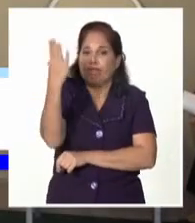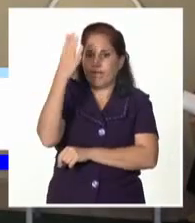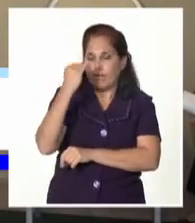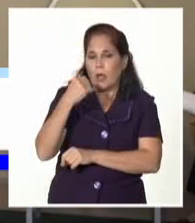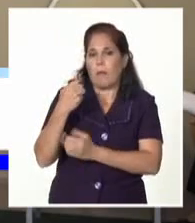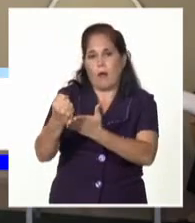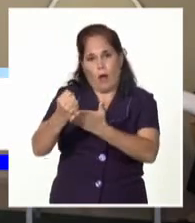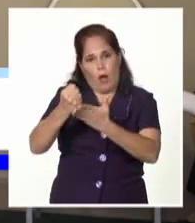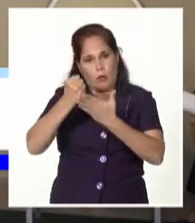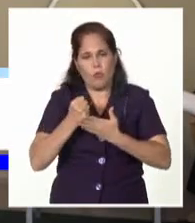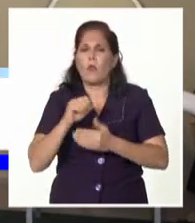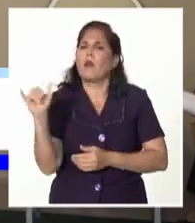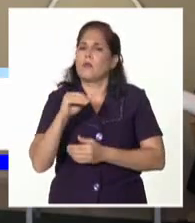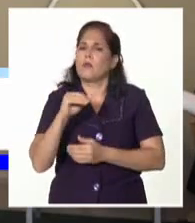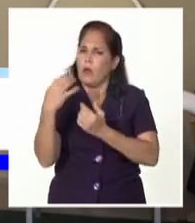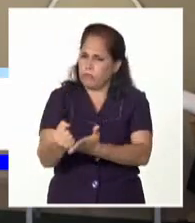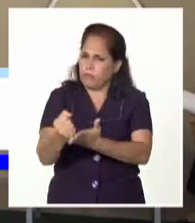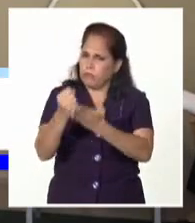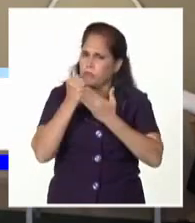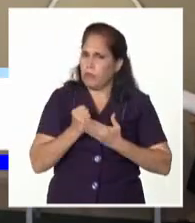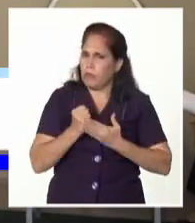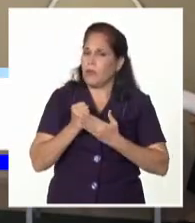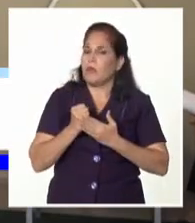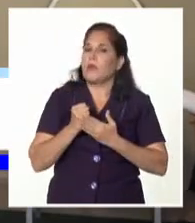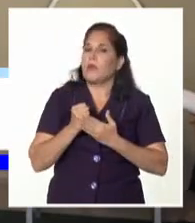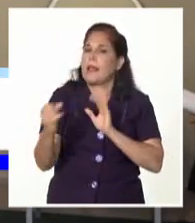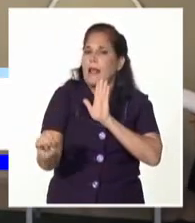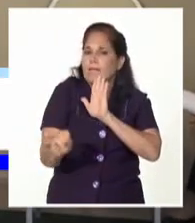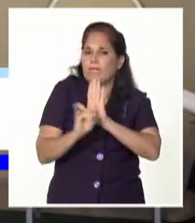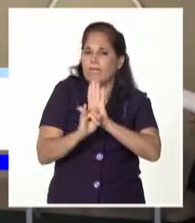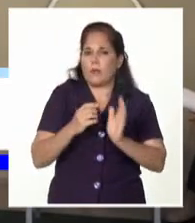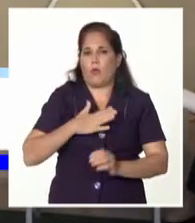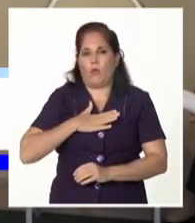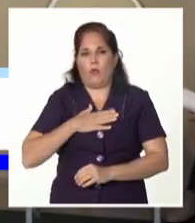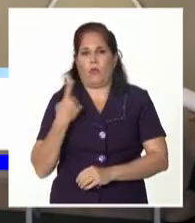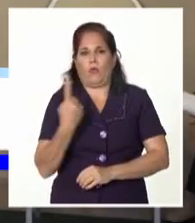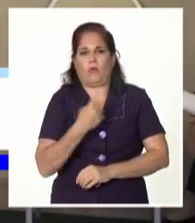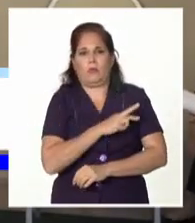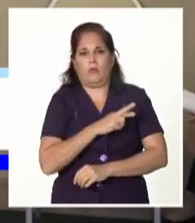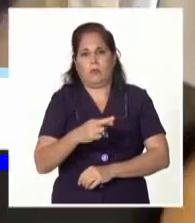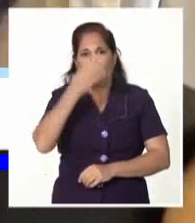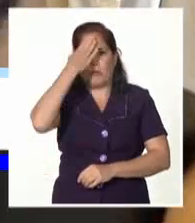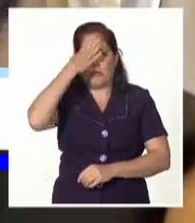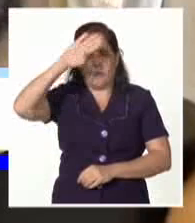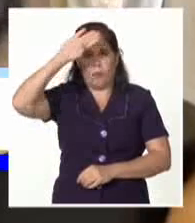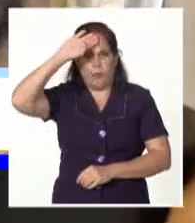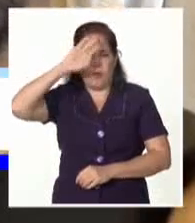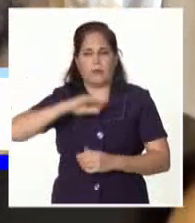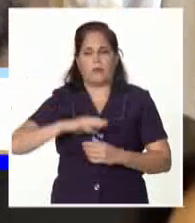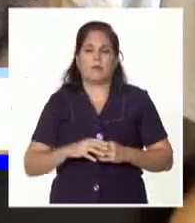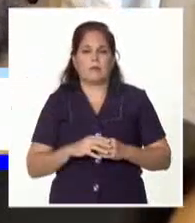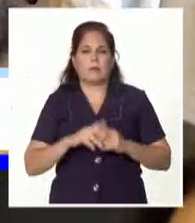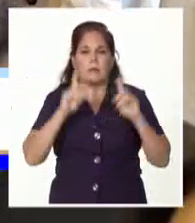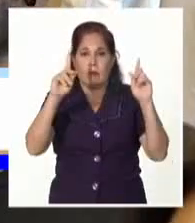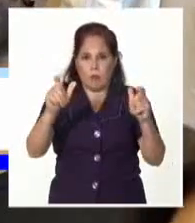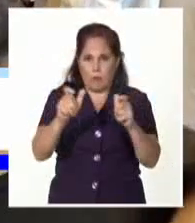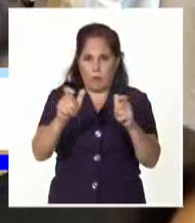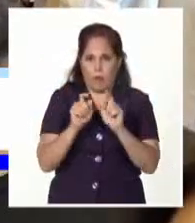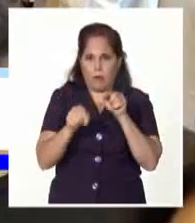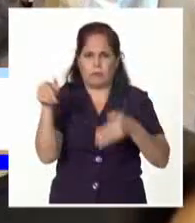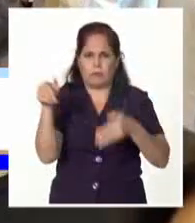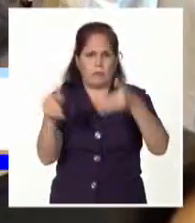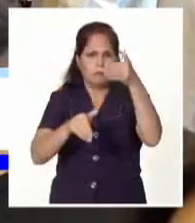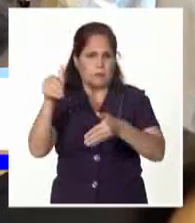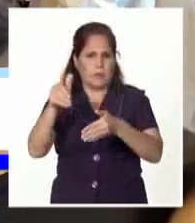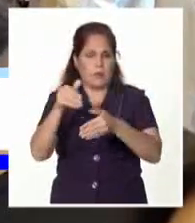En el encuentro en el que también participaron